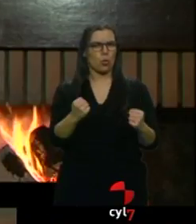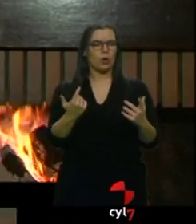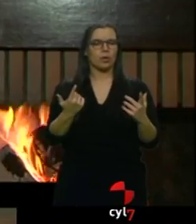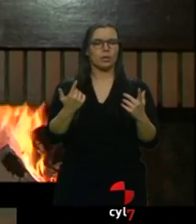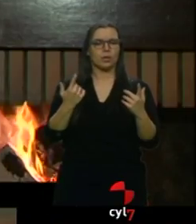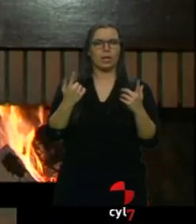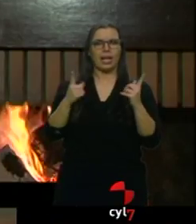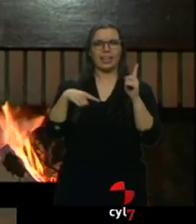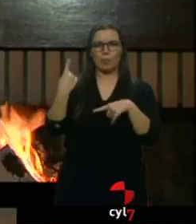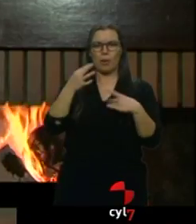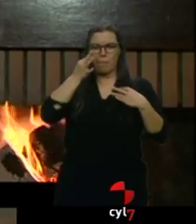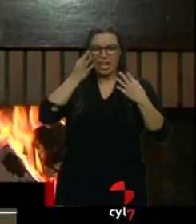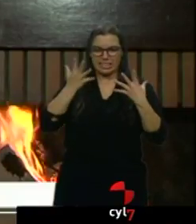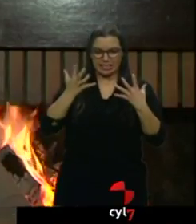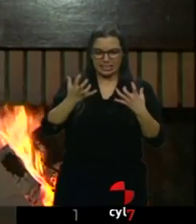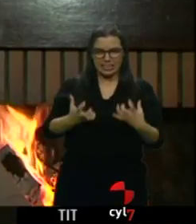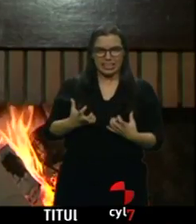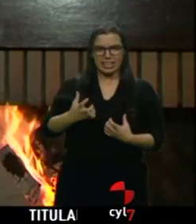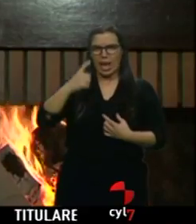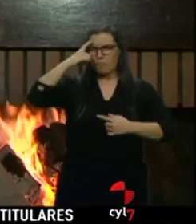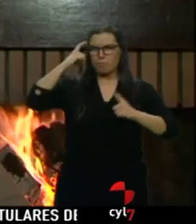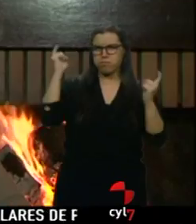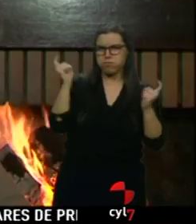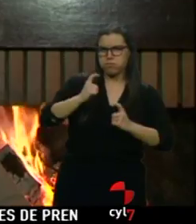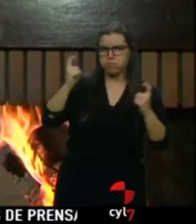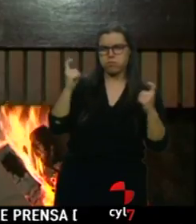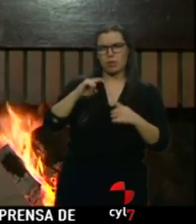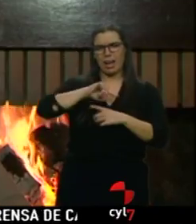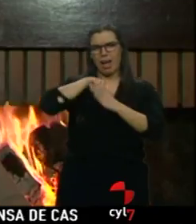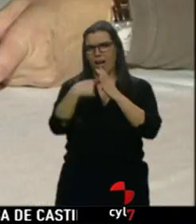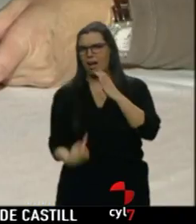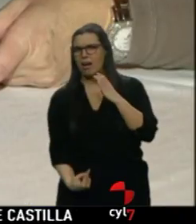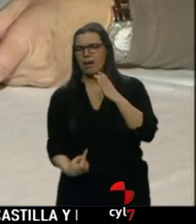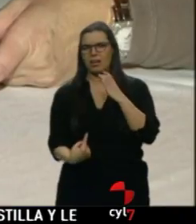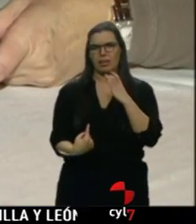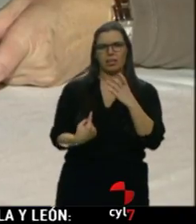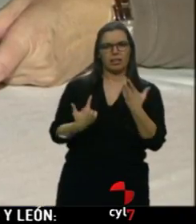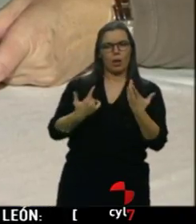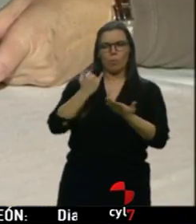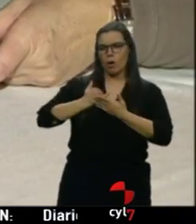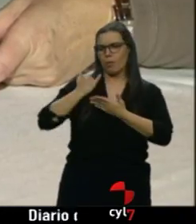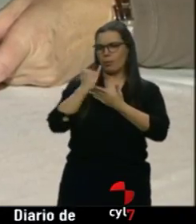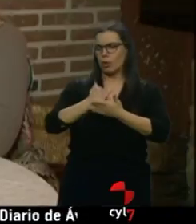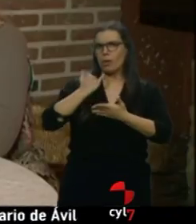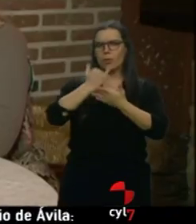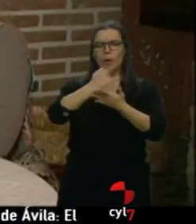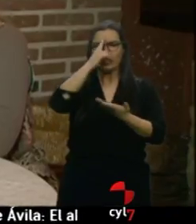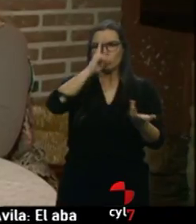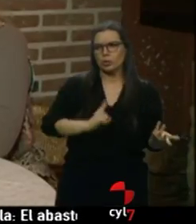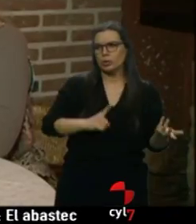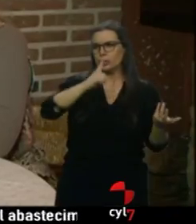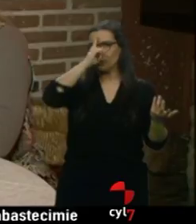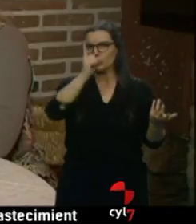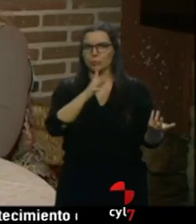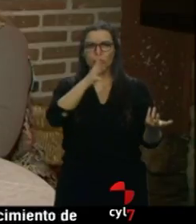Se quedase en la piel, muchísimo dolor de cabeza, muchísimo cansancio. Me hacían muchísimas pruebas, no sabían de qué eran los dolores.